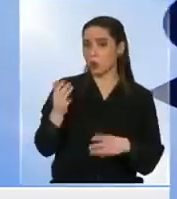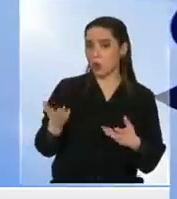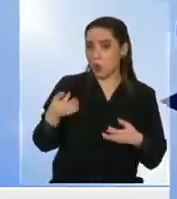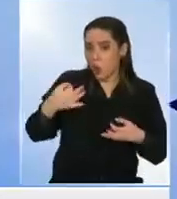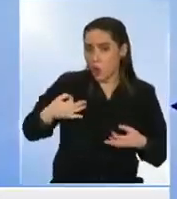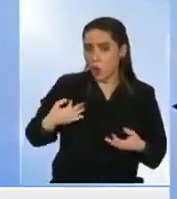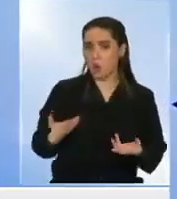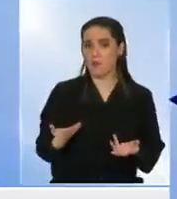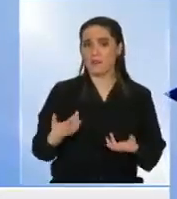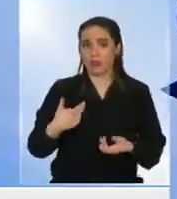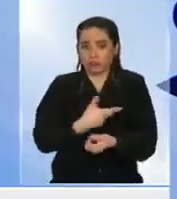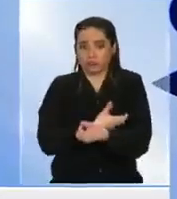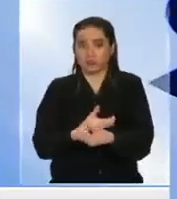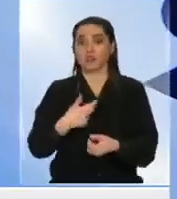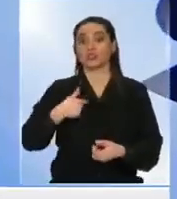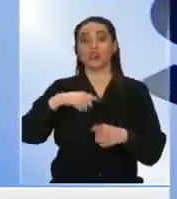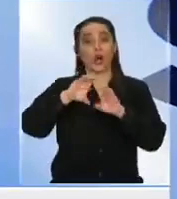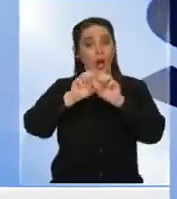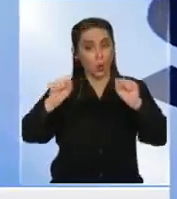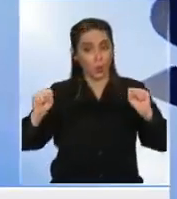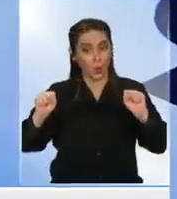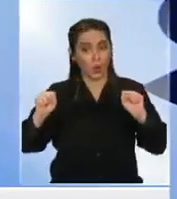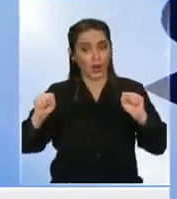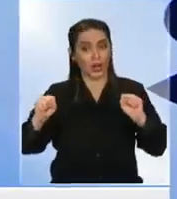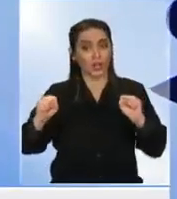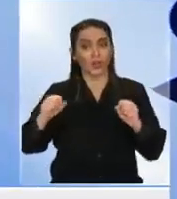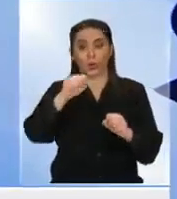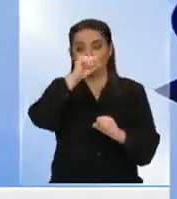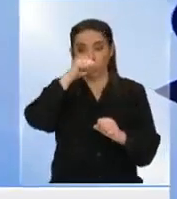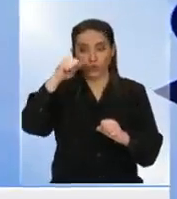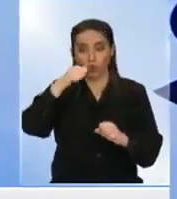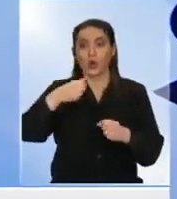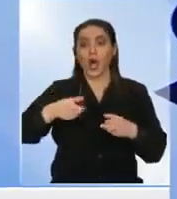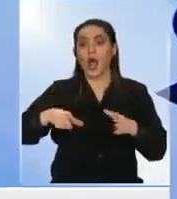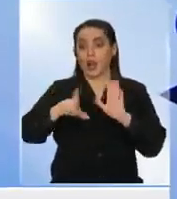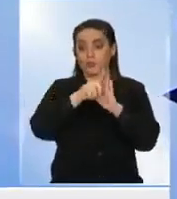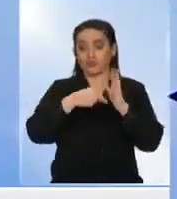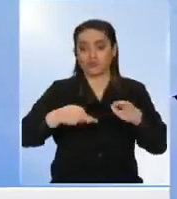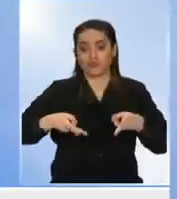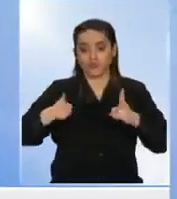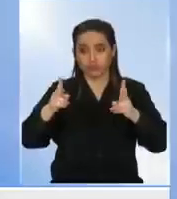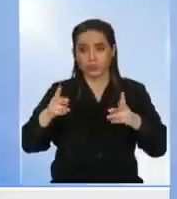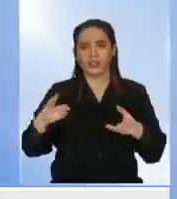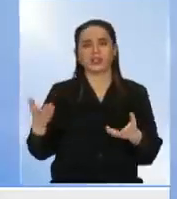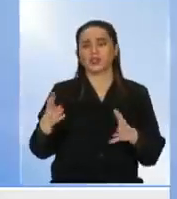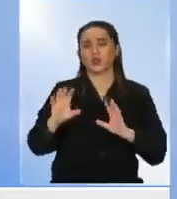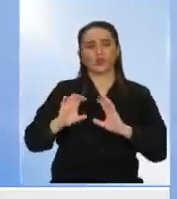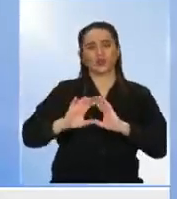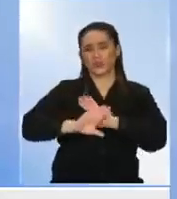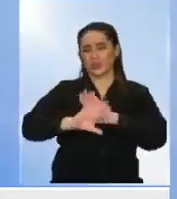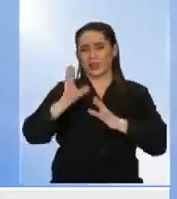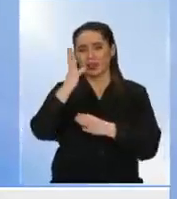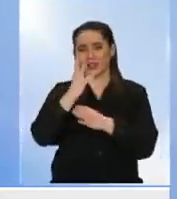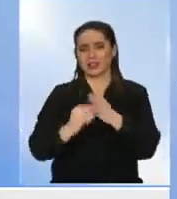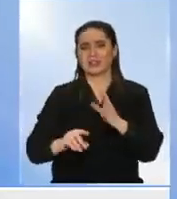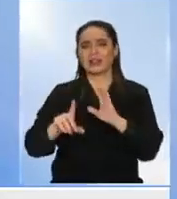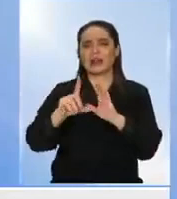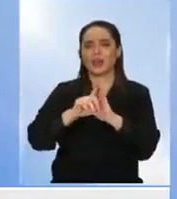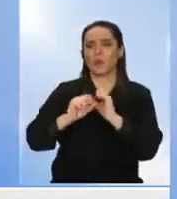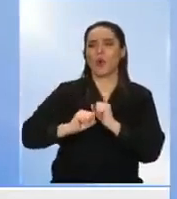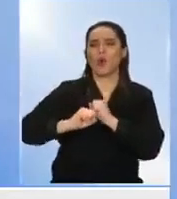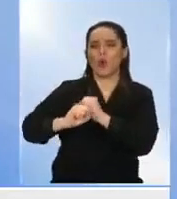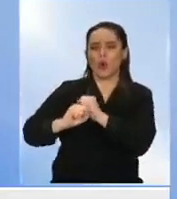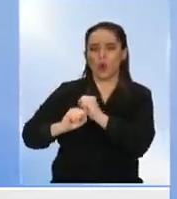saben yo soy partidario de la legalización de las drogas a mí no me gusta esta tesis de continuar con esta guerra fracasada contra las drogas de la cual